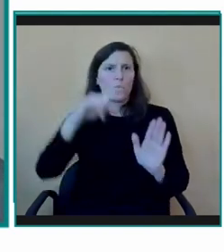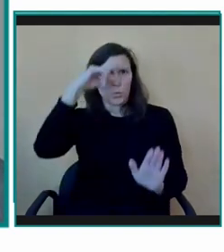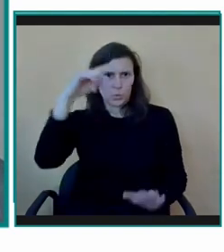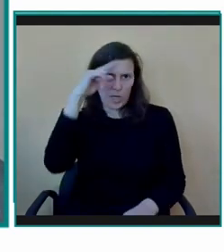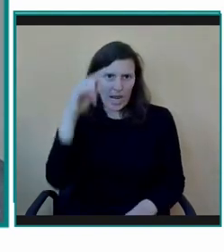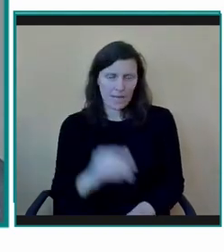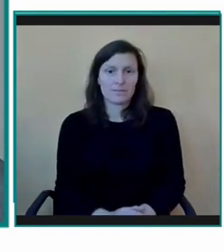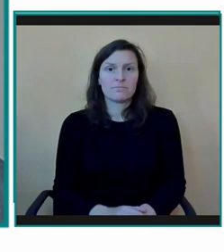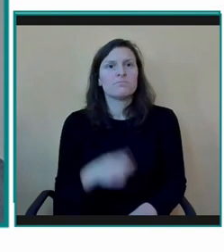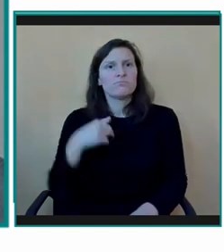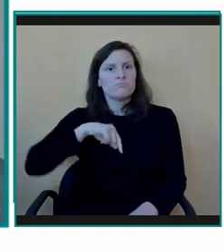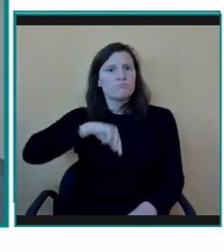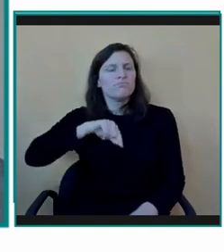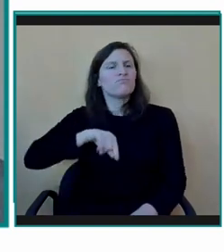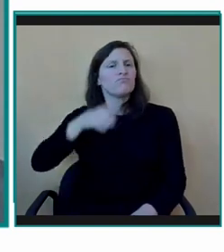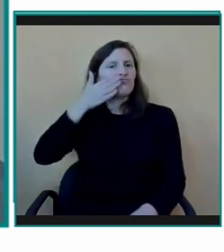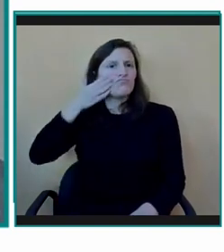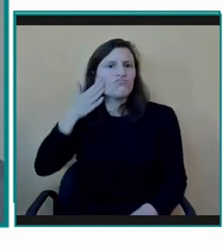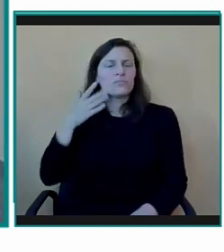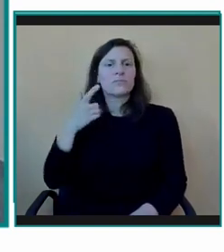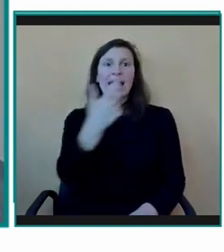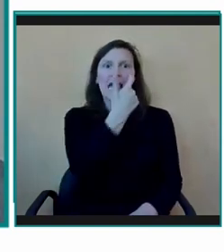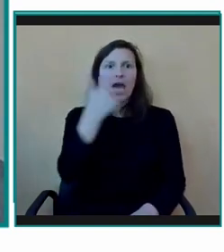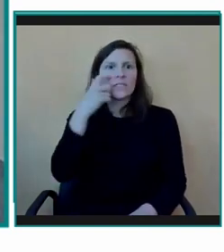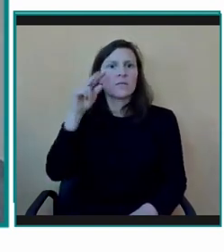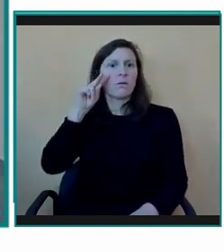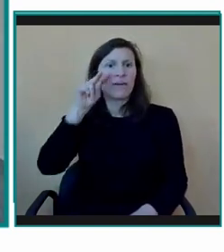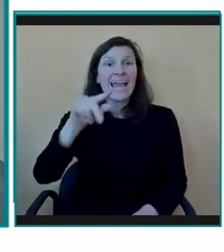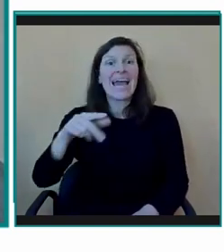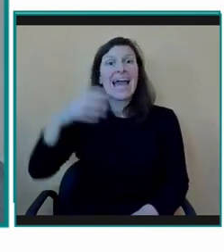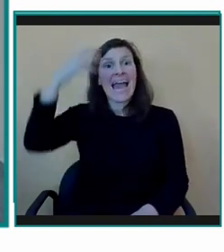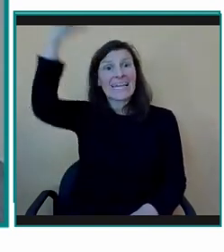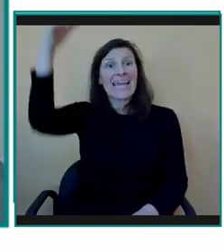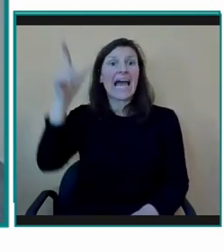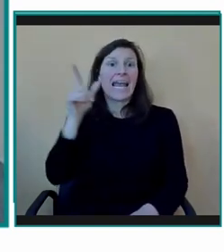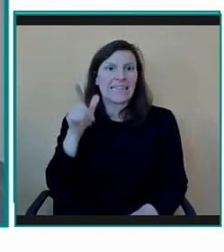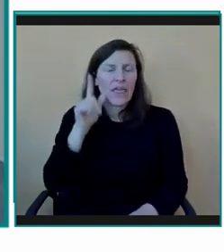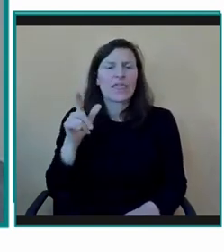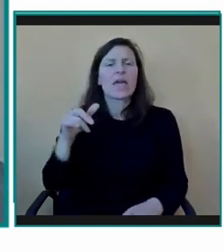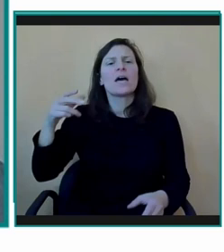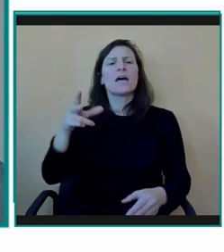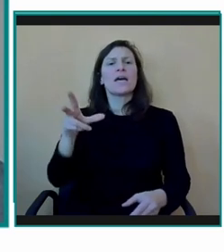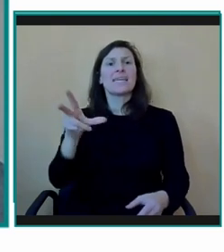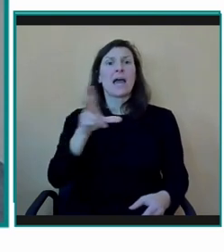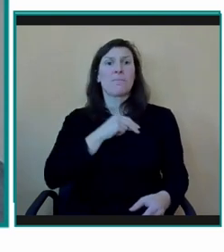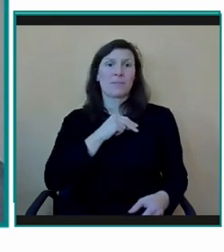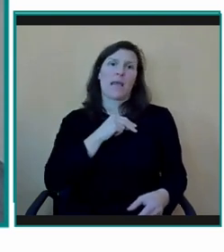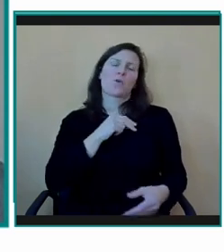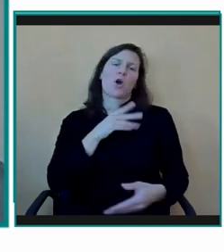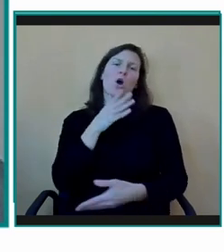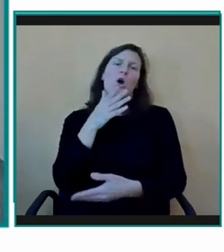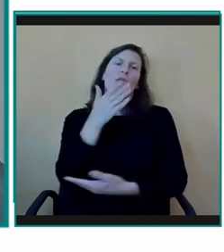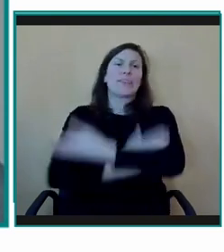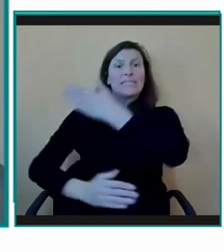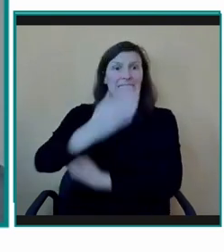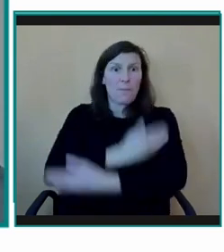entregaba a este colegio el Premio Nacional de Discapacidad en la categoría de Educación Inclusiva.